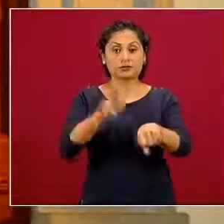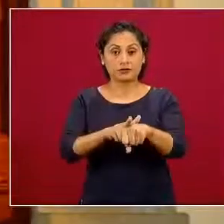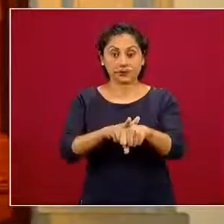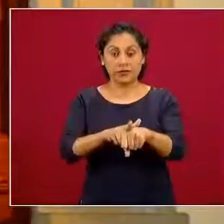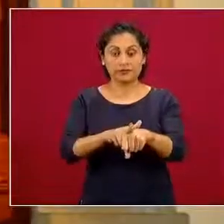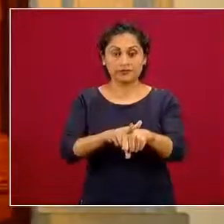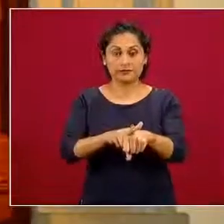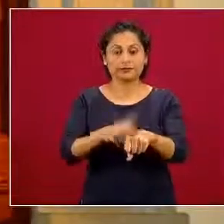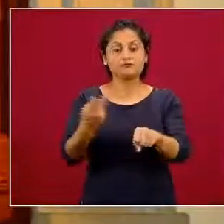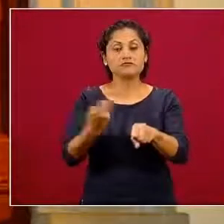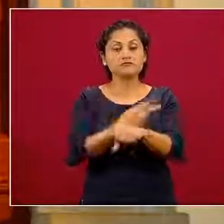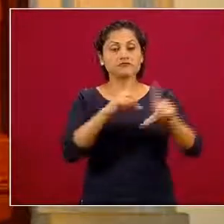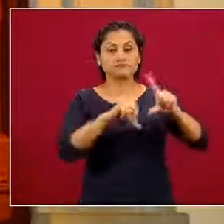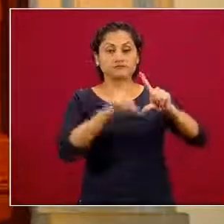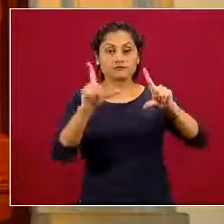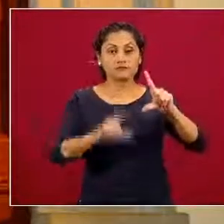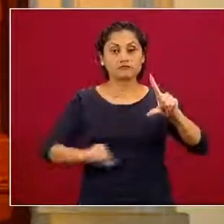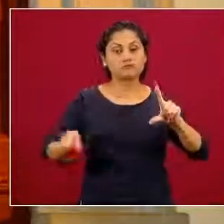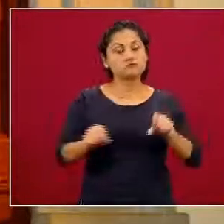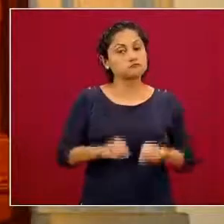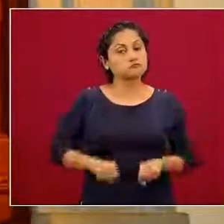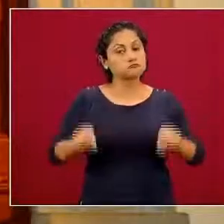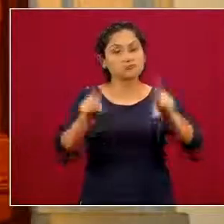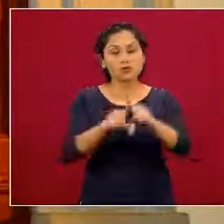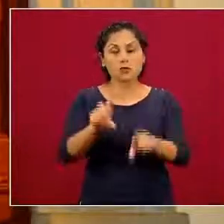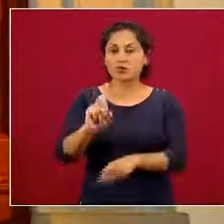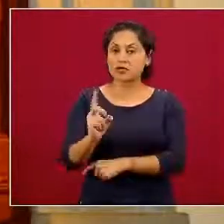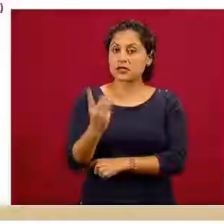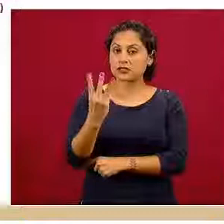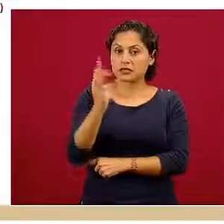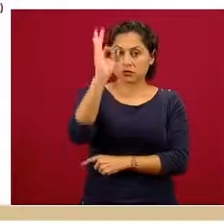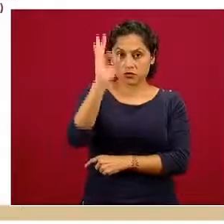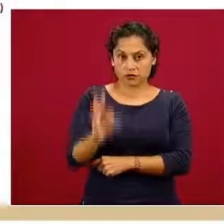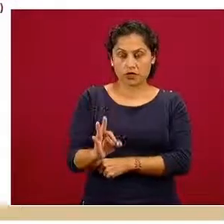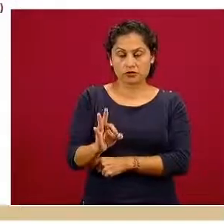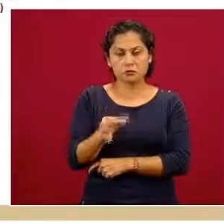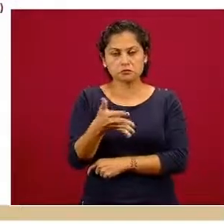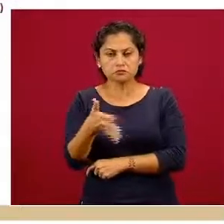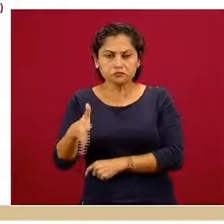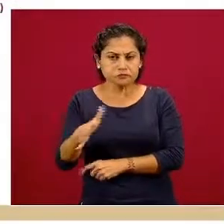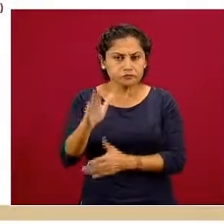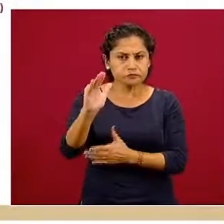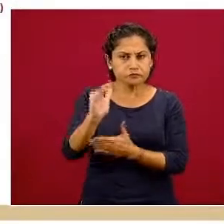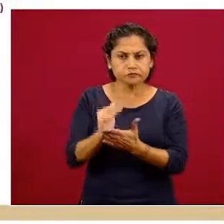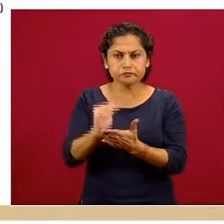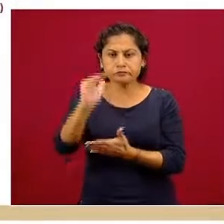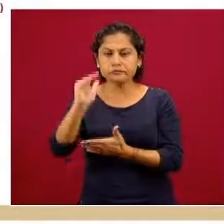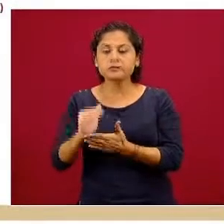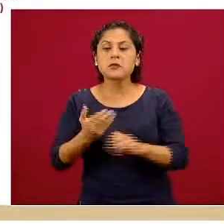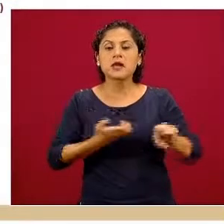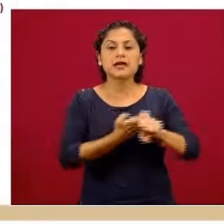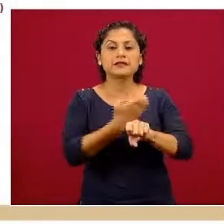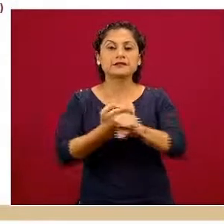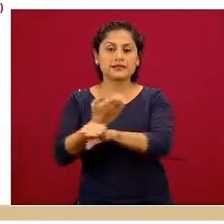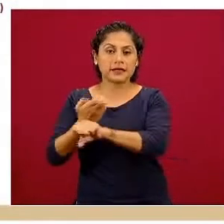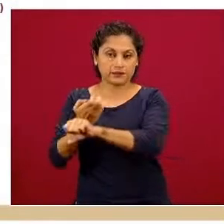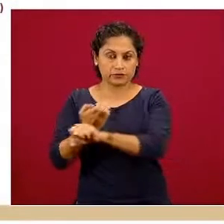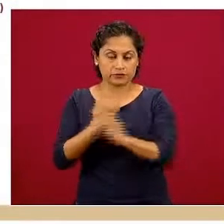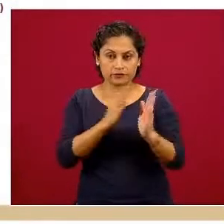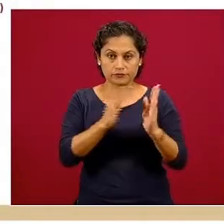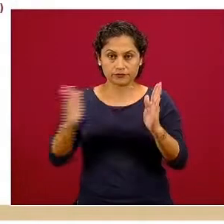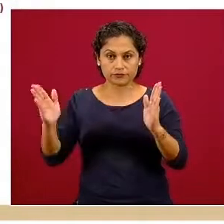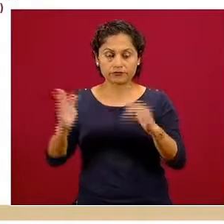A nivel nacional, sin cambios, 33%, ligeras variaciones en las entidades federativas, pero